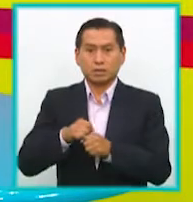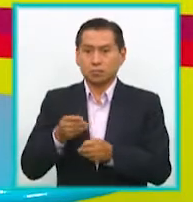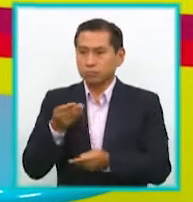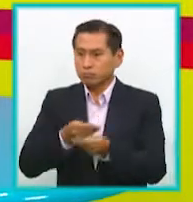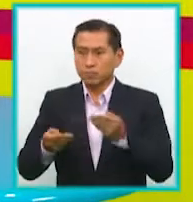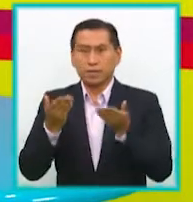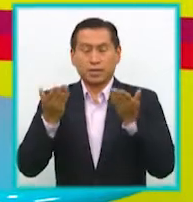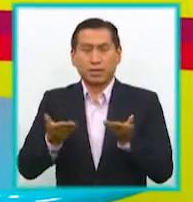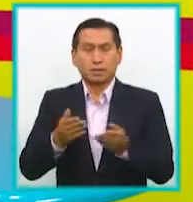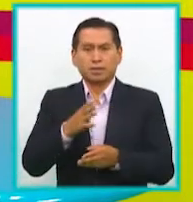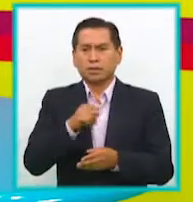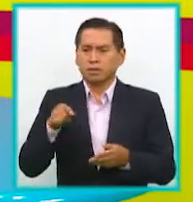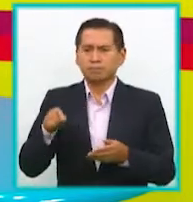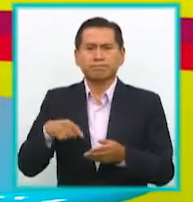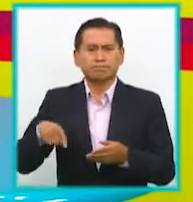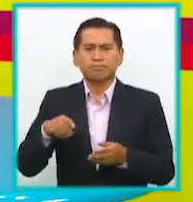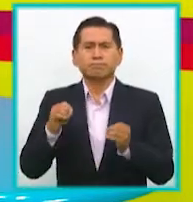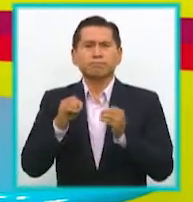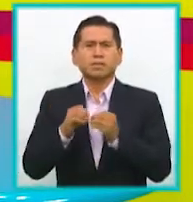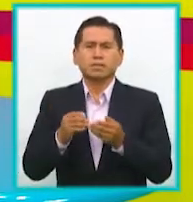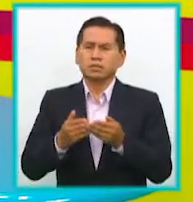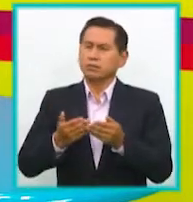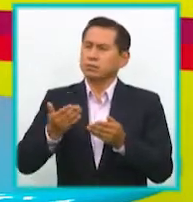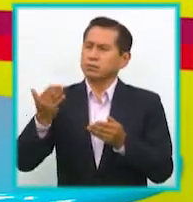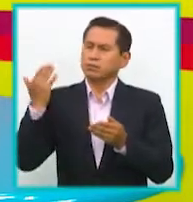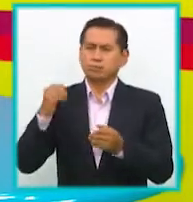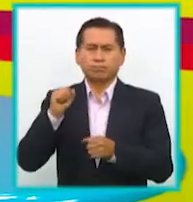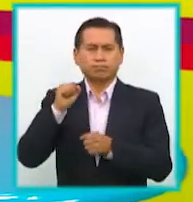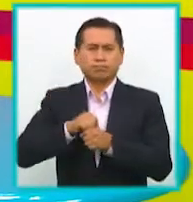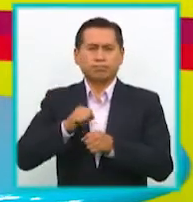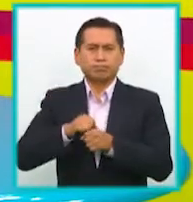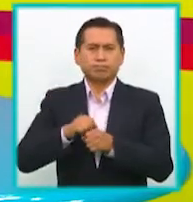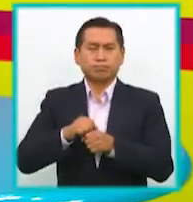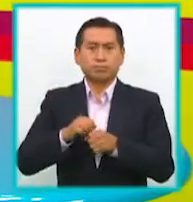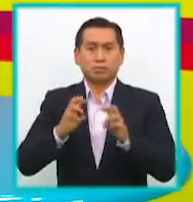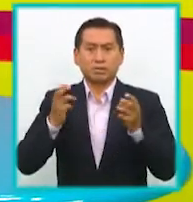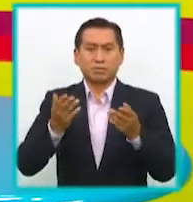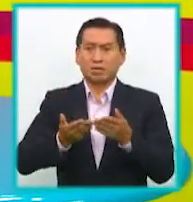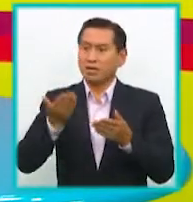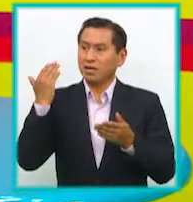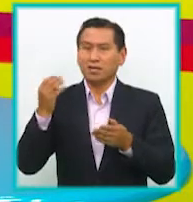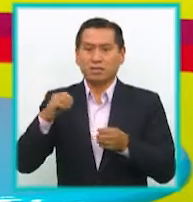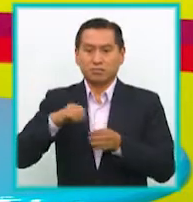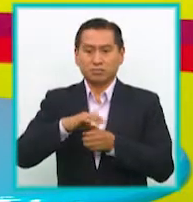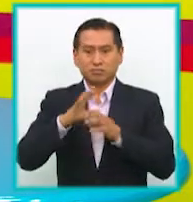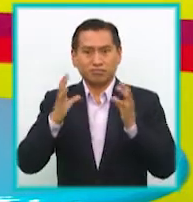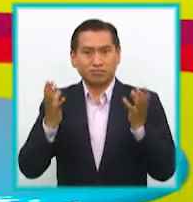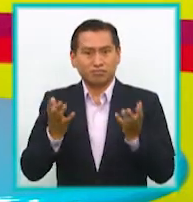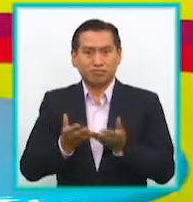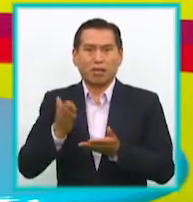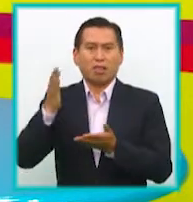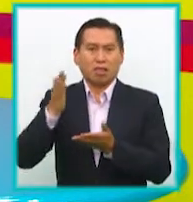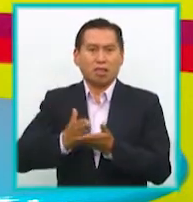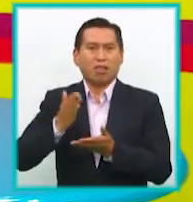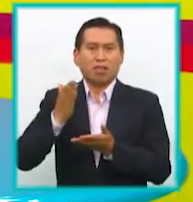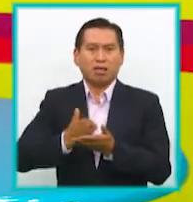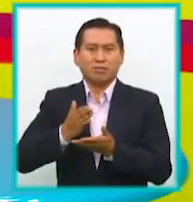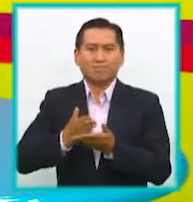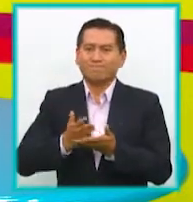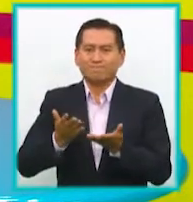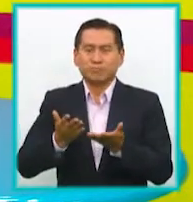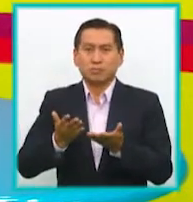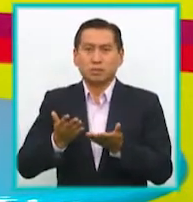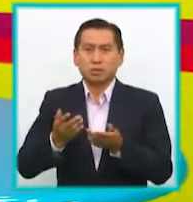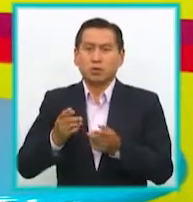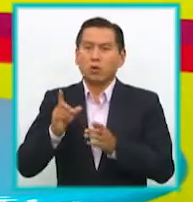el resultado de todo un trabajo que seguramente por temas de pandemia, por temas de COVID-19, se venía pues parando, deteniendo hasta el